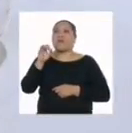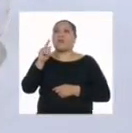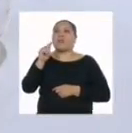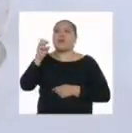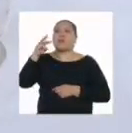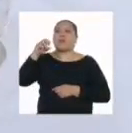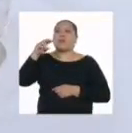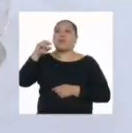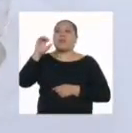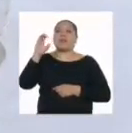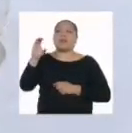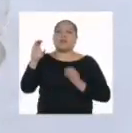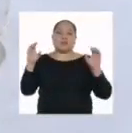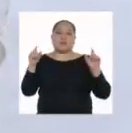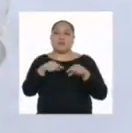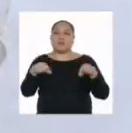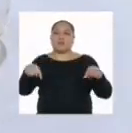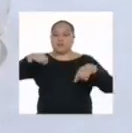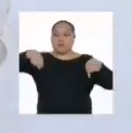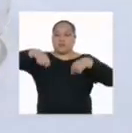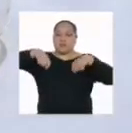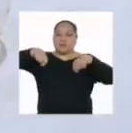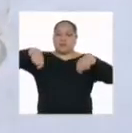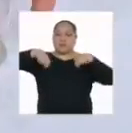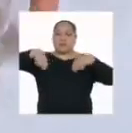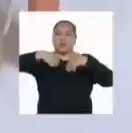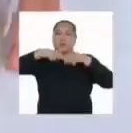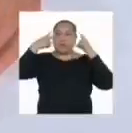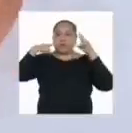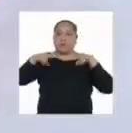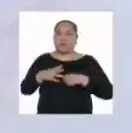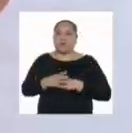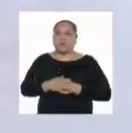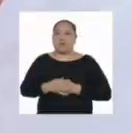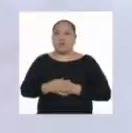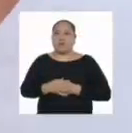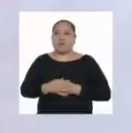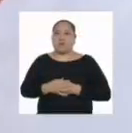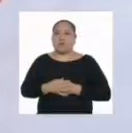efervescente. Luego, agita un poco y observa.